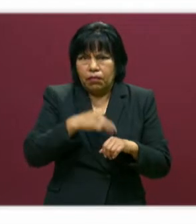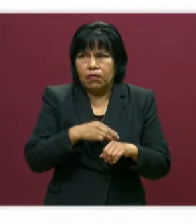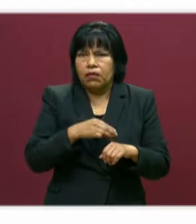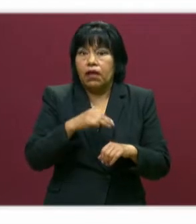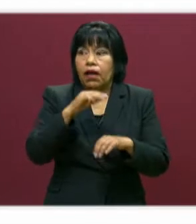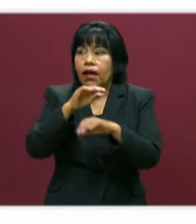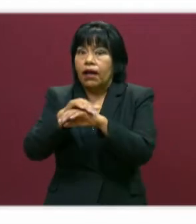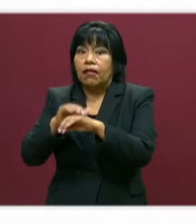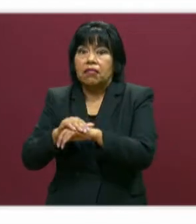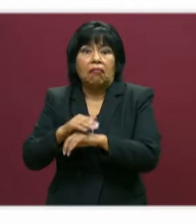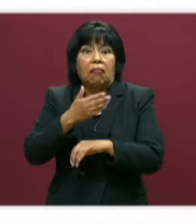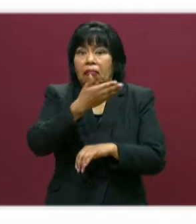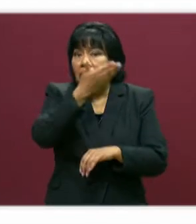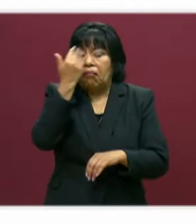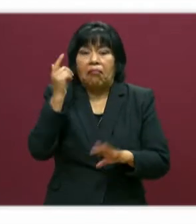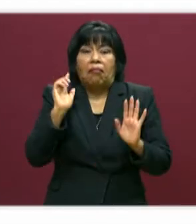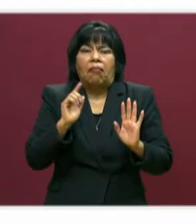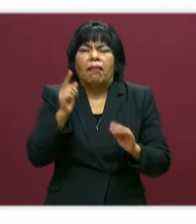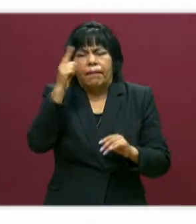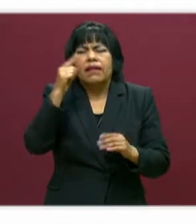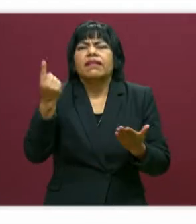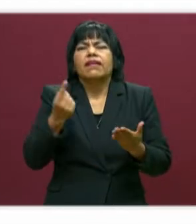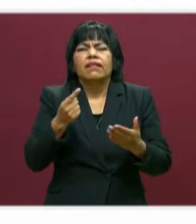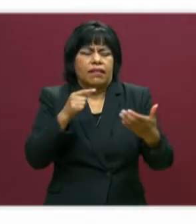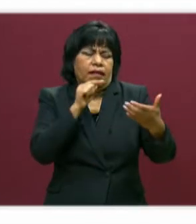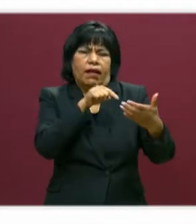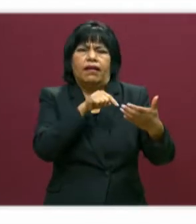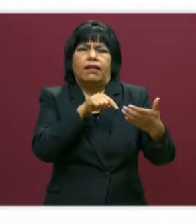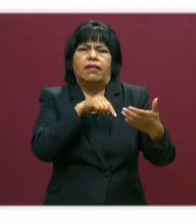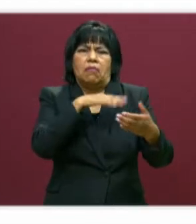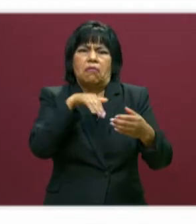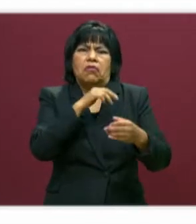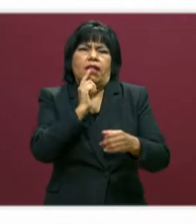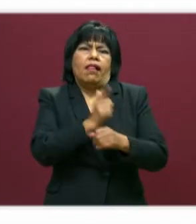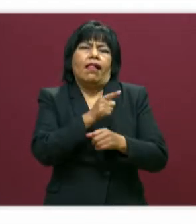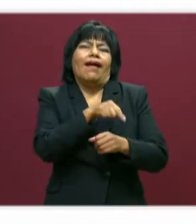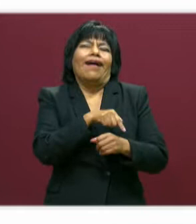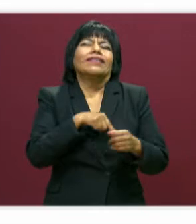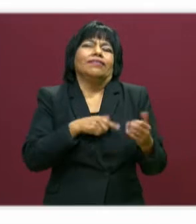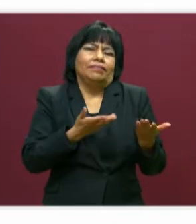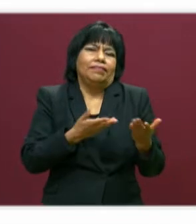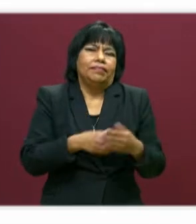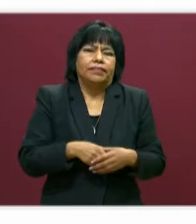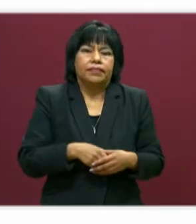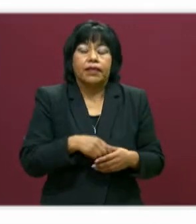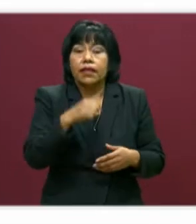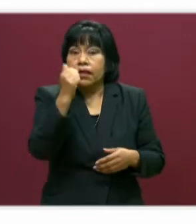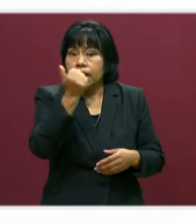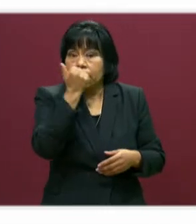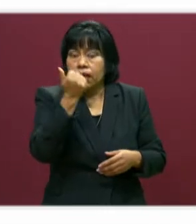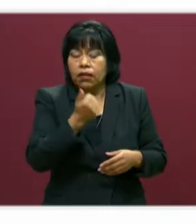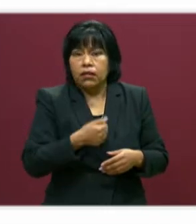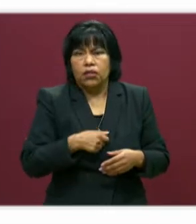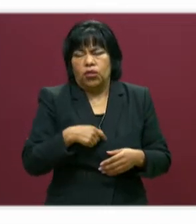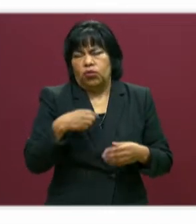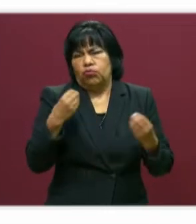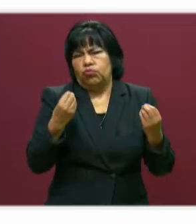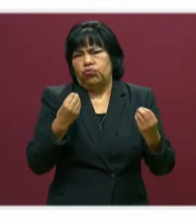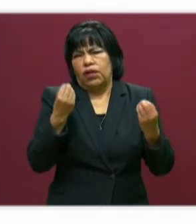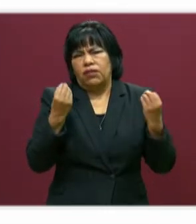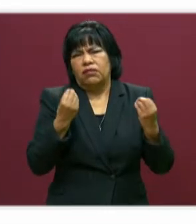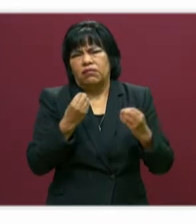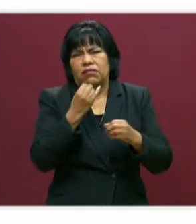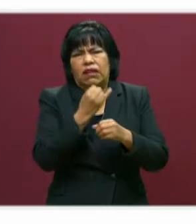Sí, no. Porque para qué te lo vas a aprender si los tienes en el teléfono. Claro. Entonces, el alumno tiene infinidad de fuentes de información,